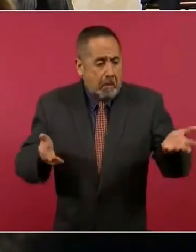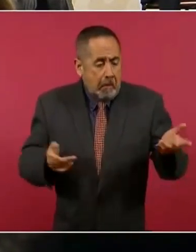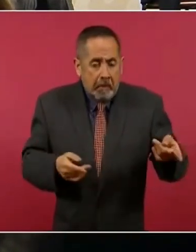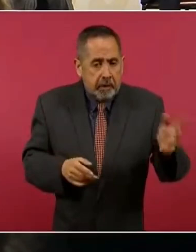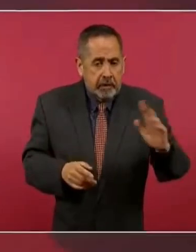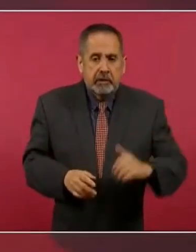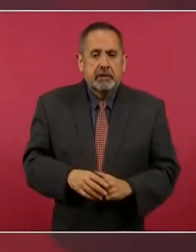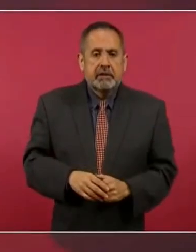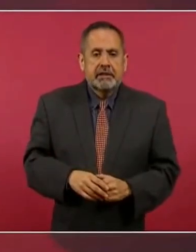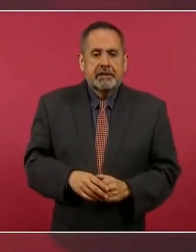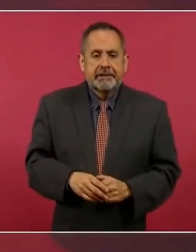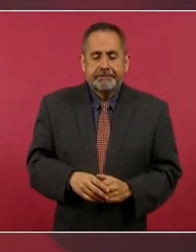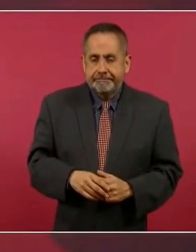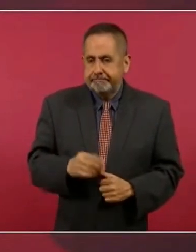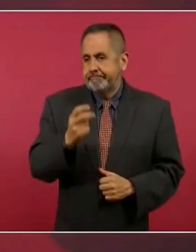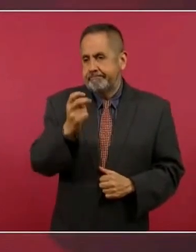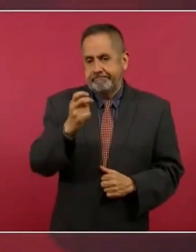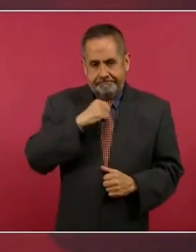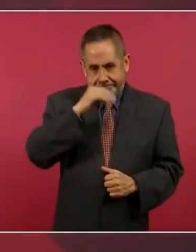entonces